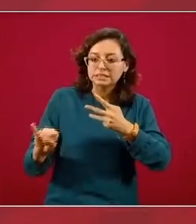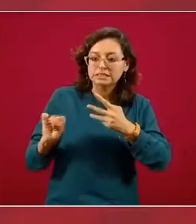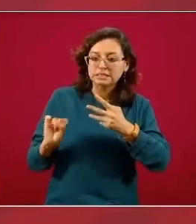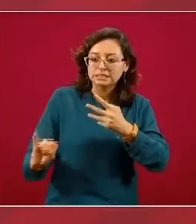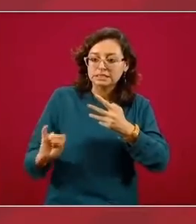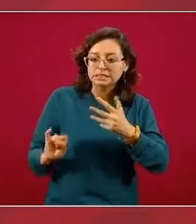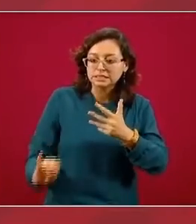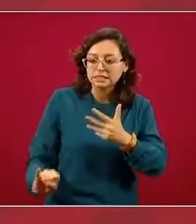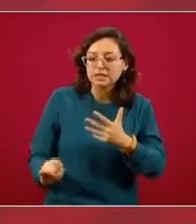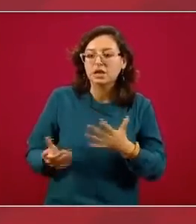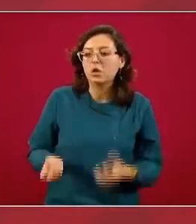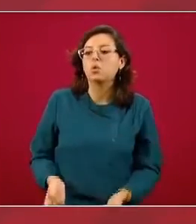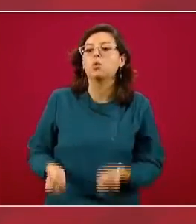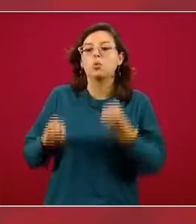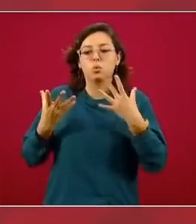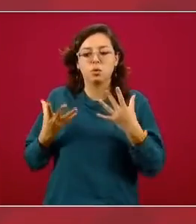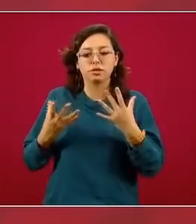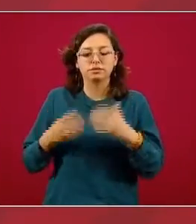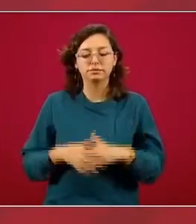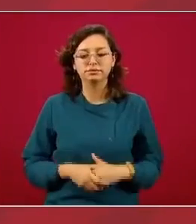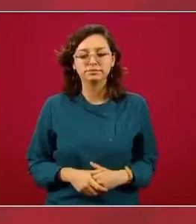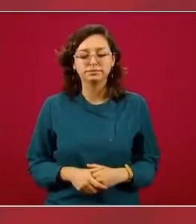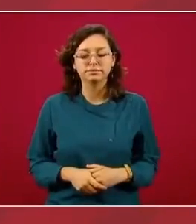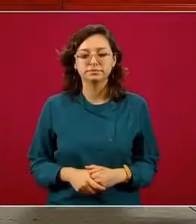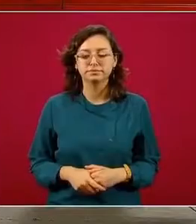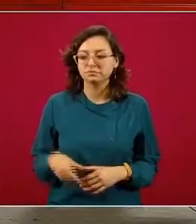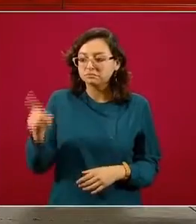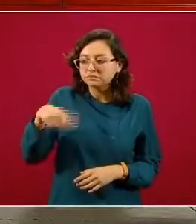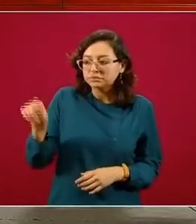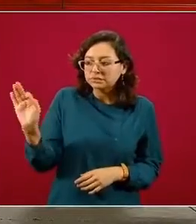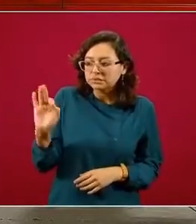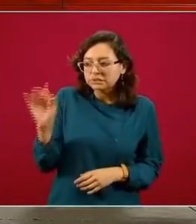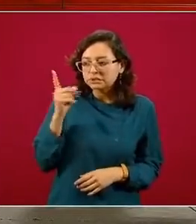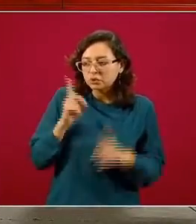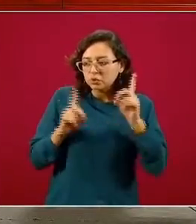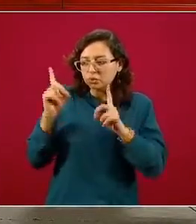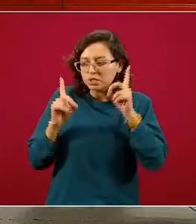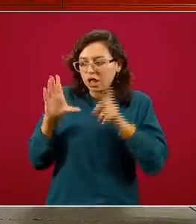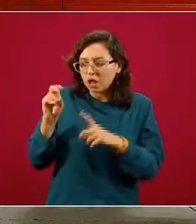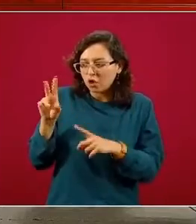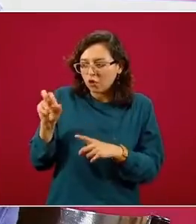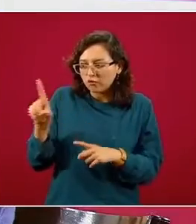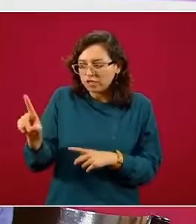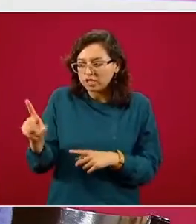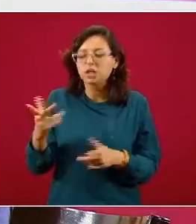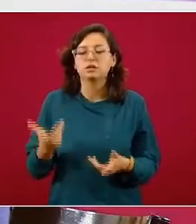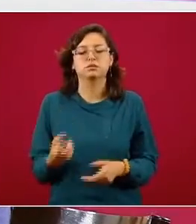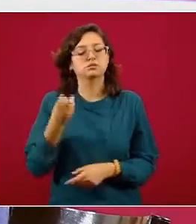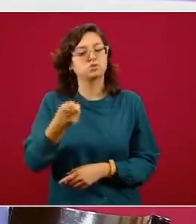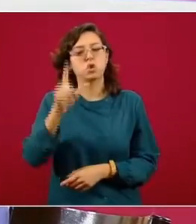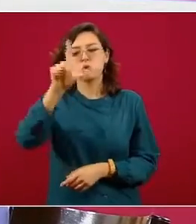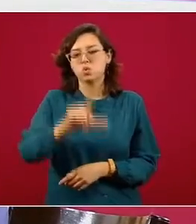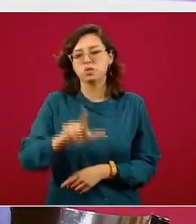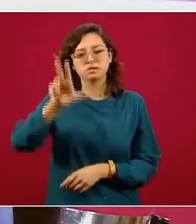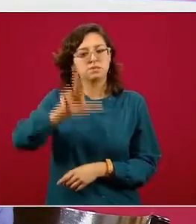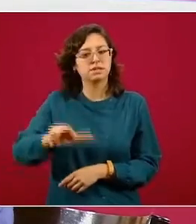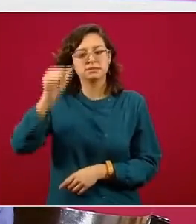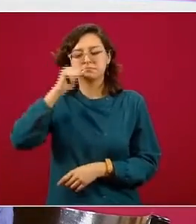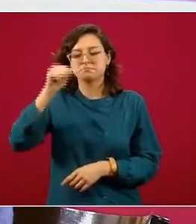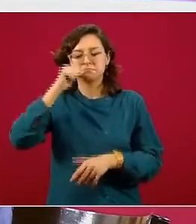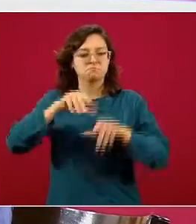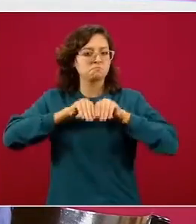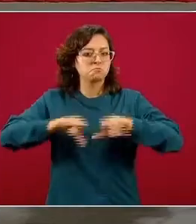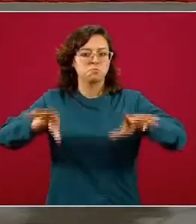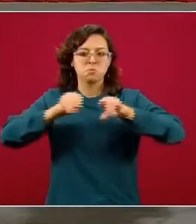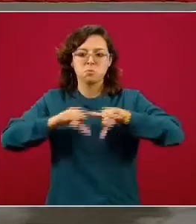el cuadro clínico sospechoso de COVID-19 que también la presentamos todos los lunes o martes y que ahorita se